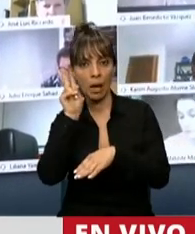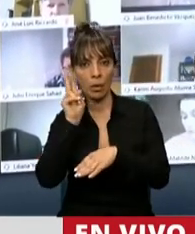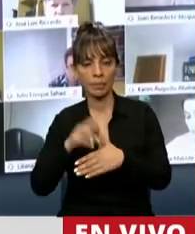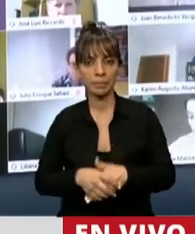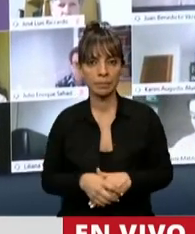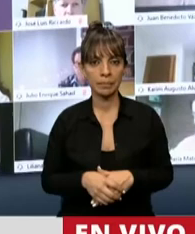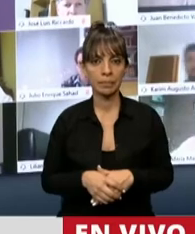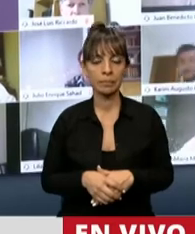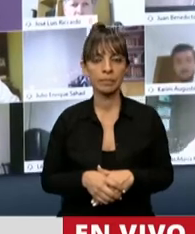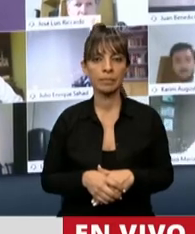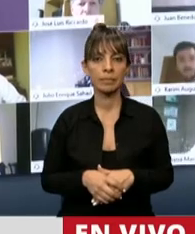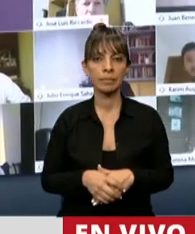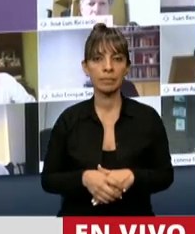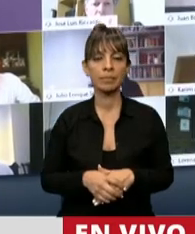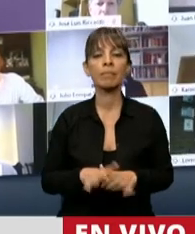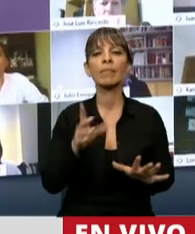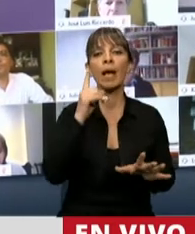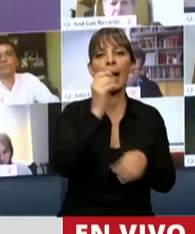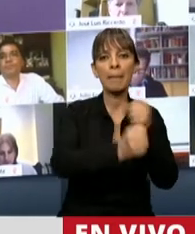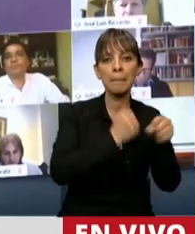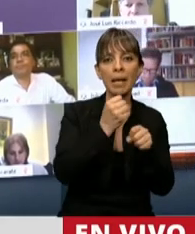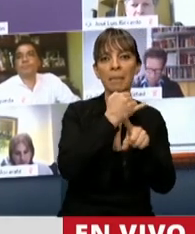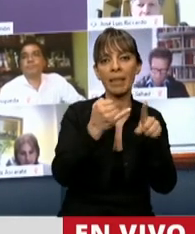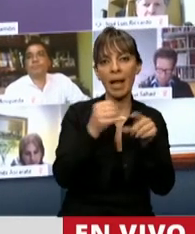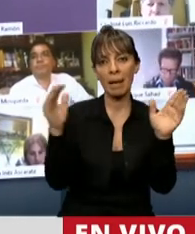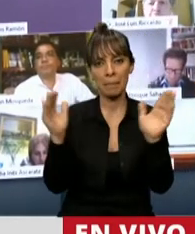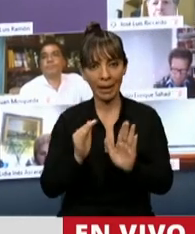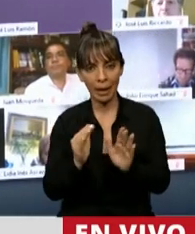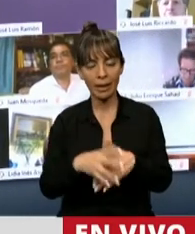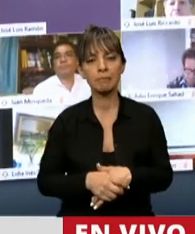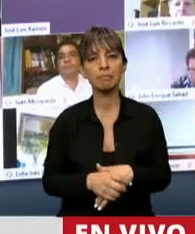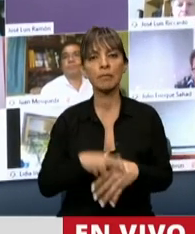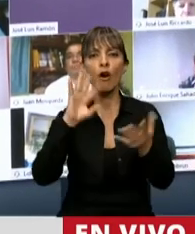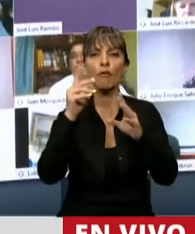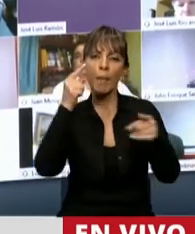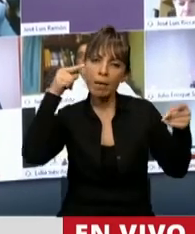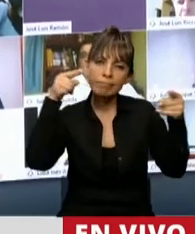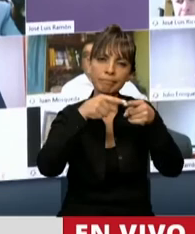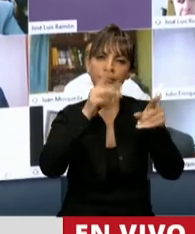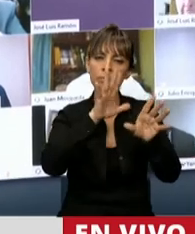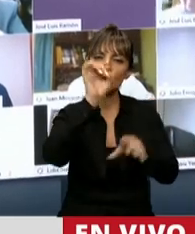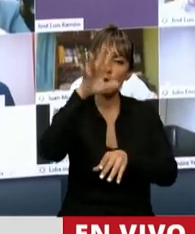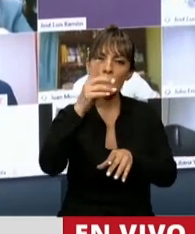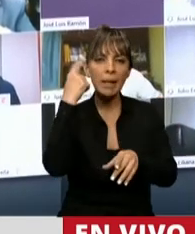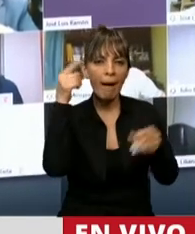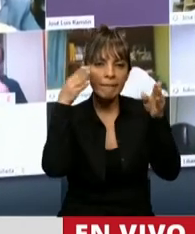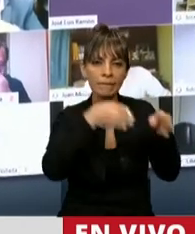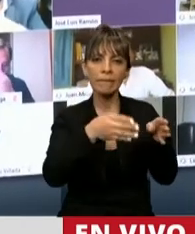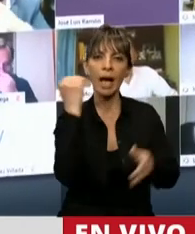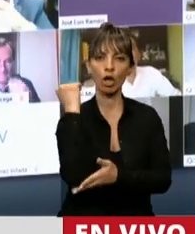...a pequeñas y medianas empresas. Solo tenía una mirada economicista de las diversas actividades.